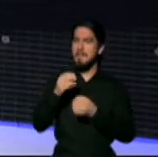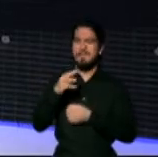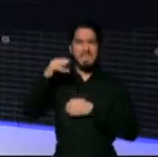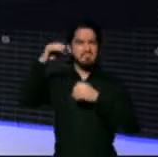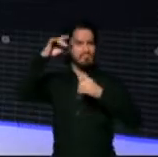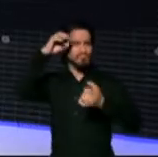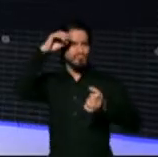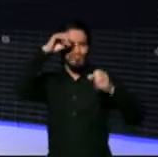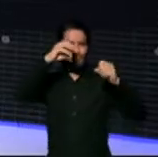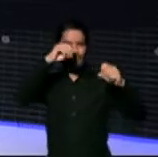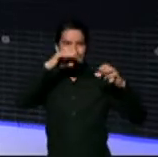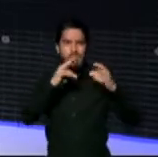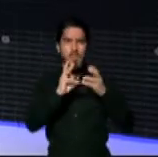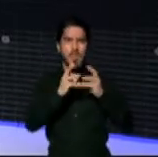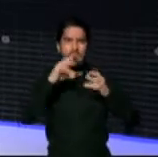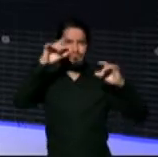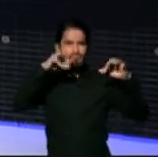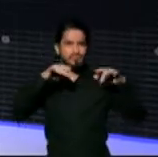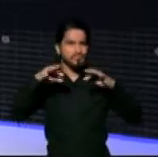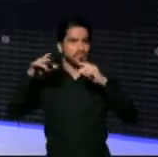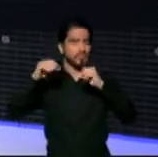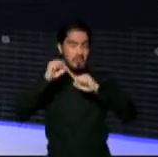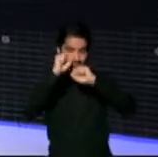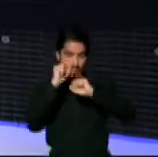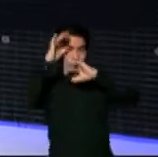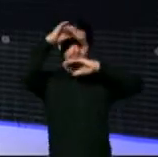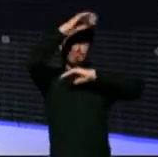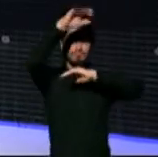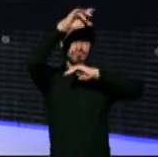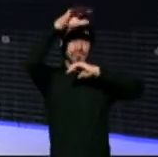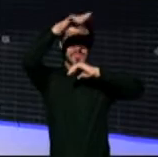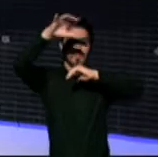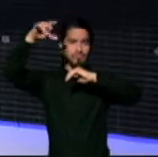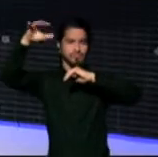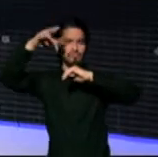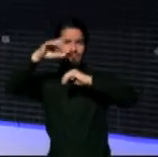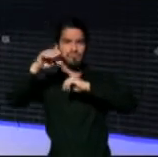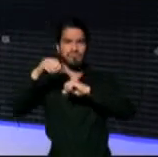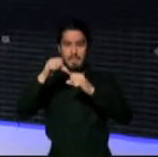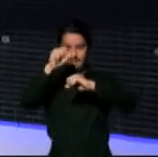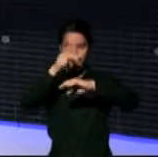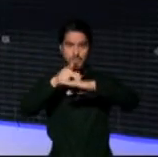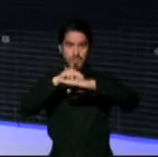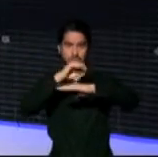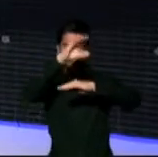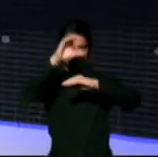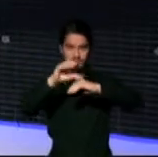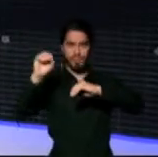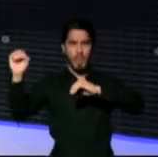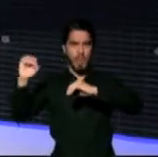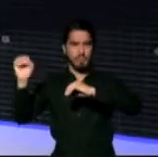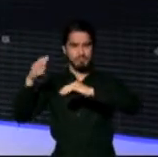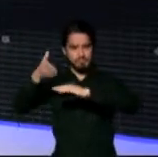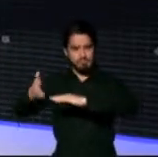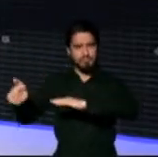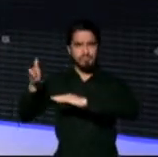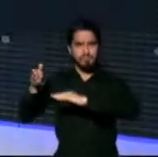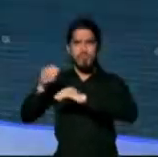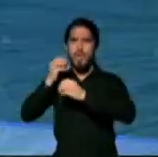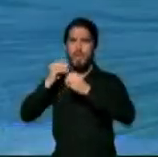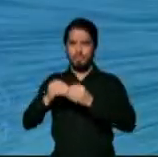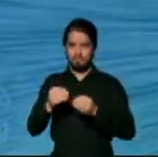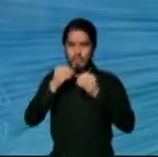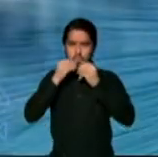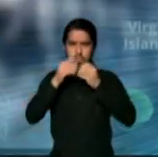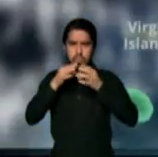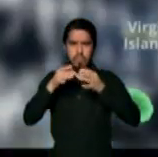ocurre en esa área interior montañosa y se desplaza hacia los municipios del área oeste y noroeste y es que tenemos un flujo de viento dominando